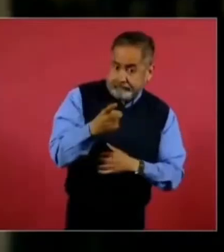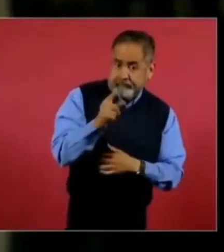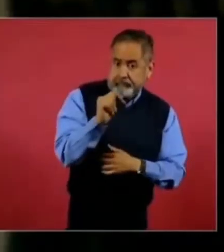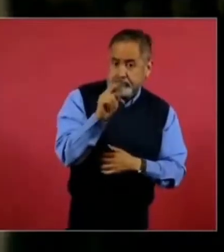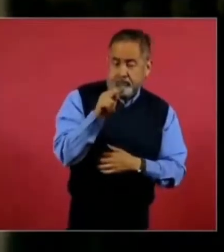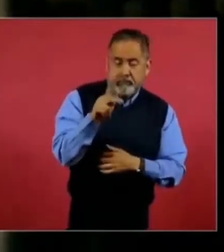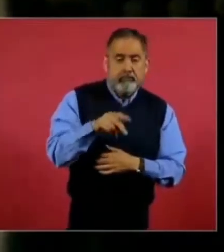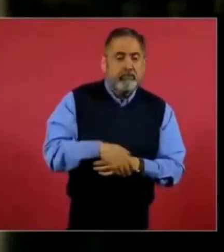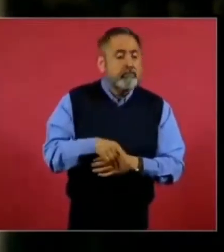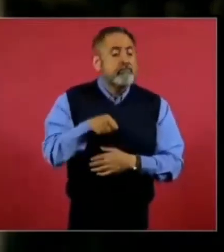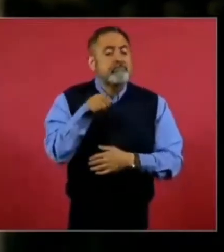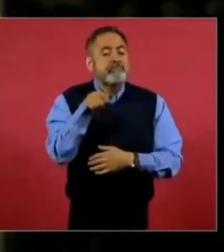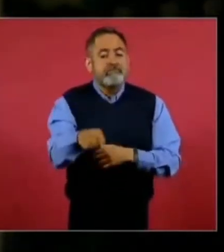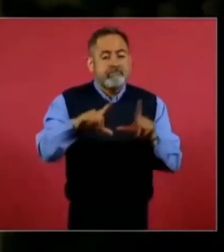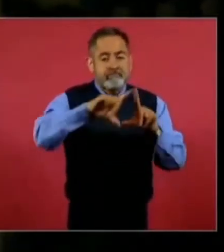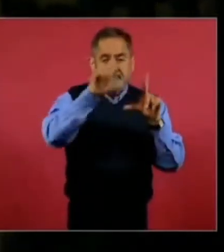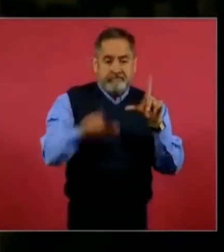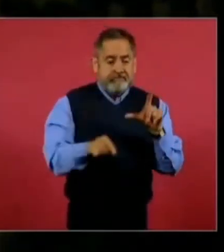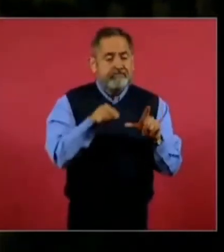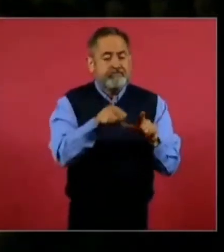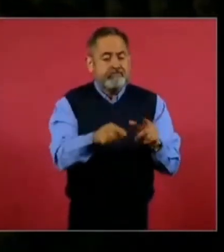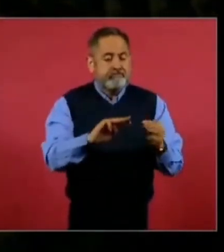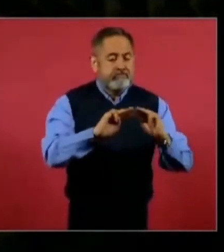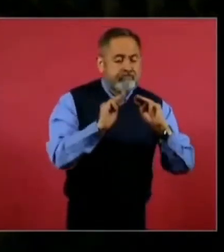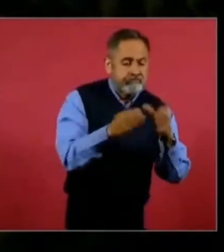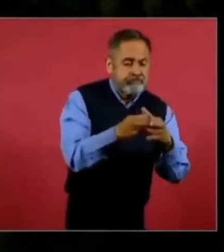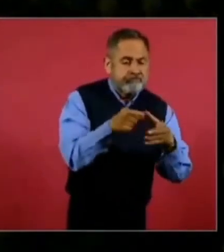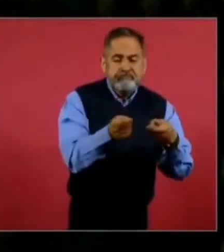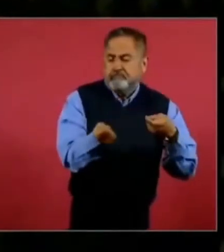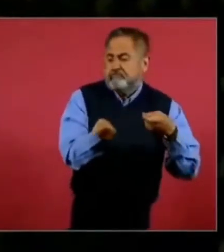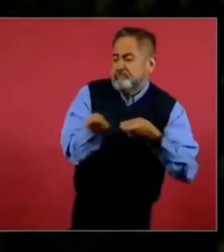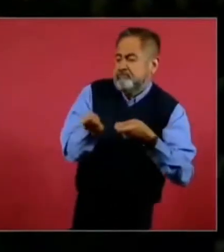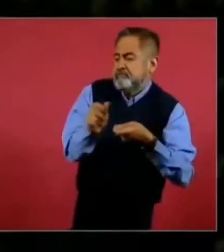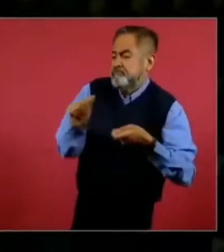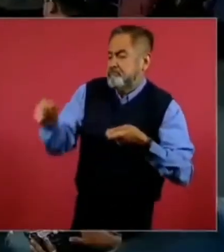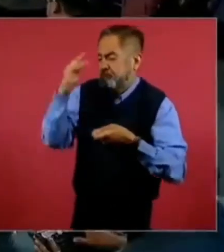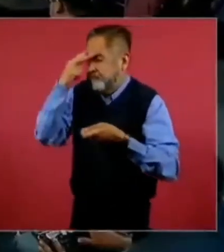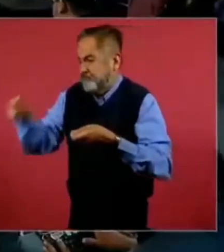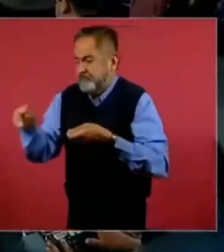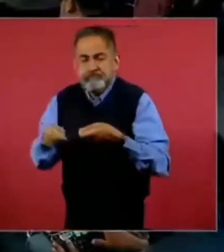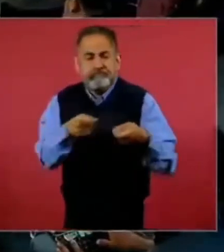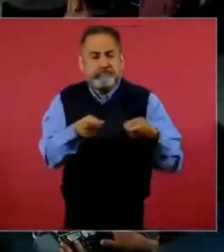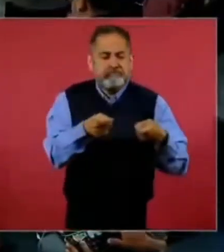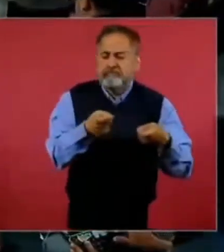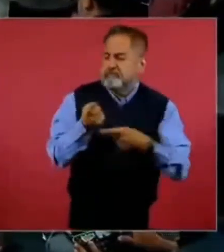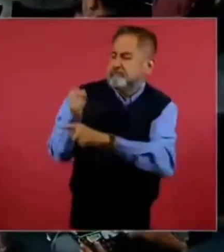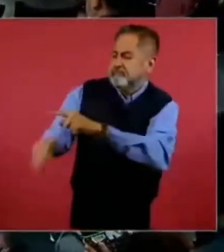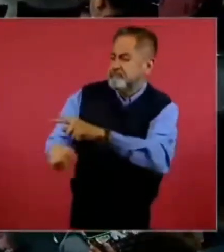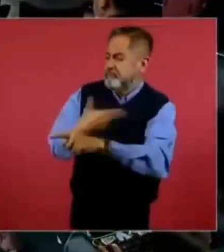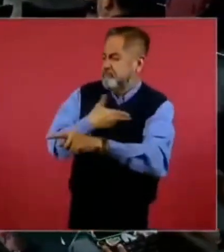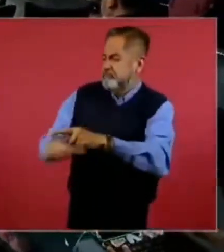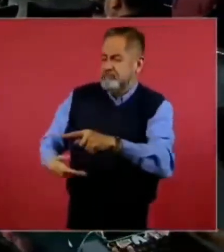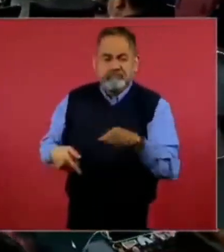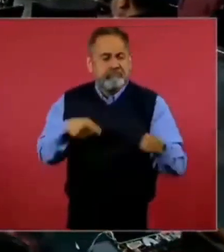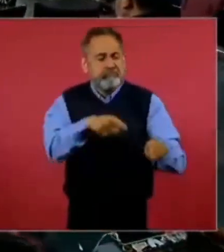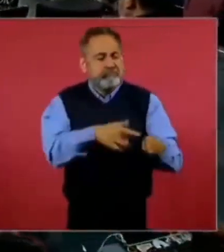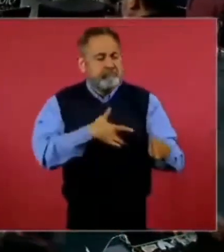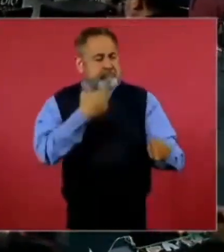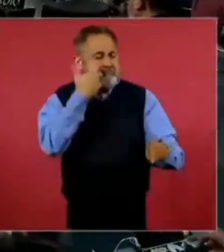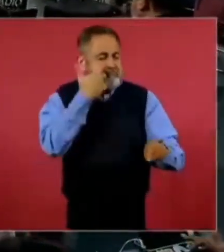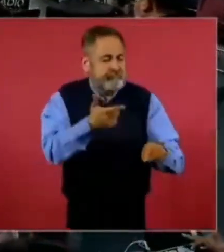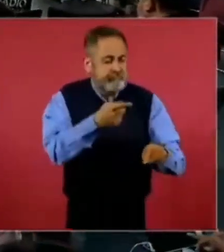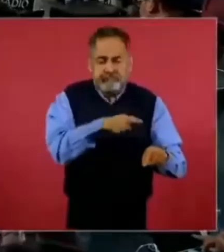los cárteles son quienes administran México y que pueden quitar al presidente en el momento que ellos quieran.